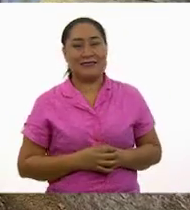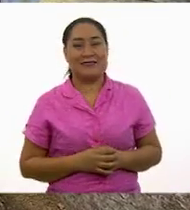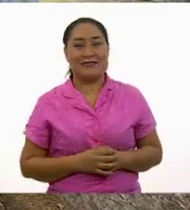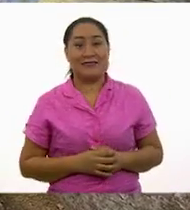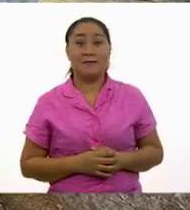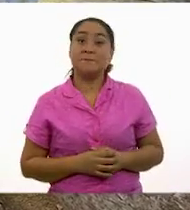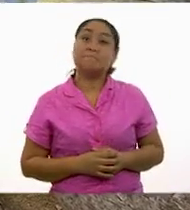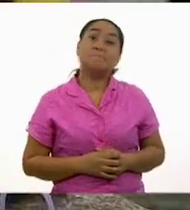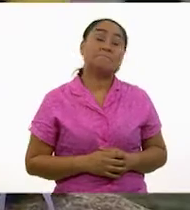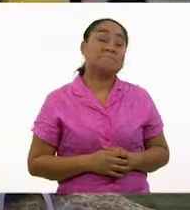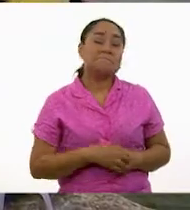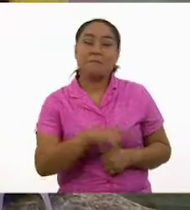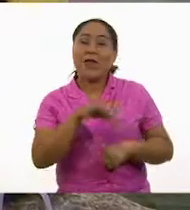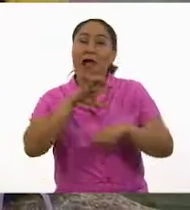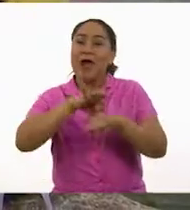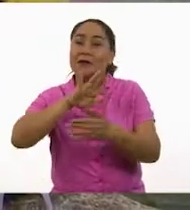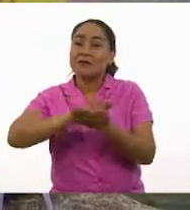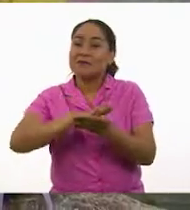Mmm, de milanesa.